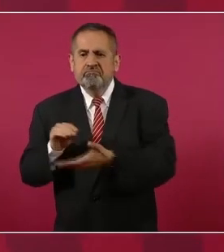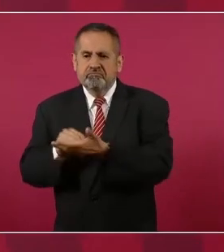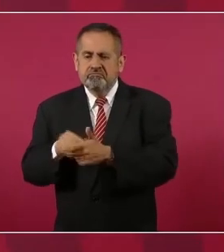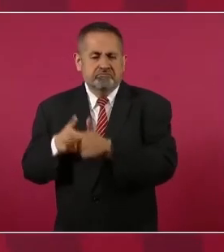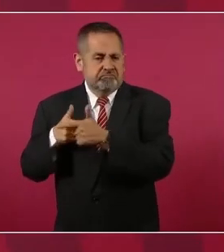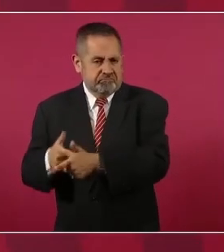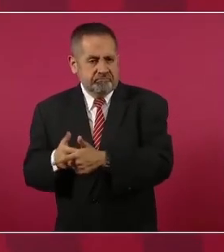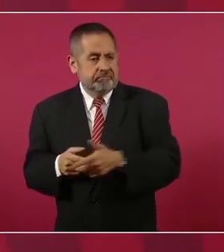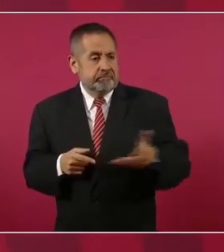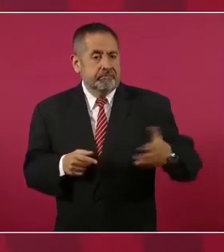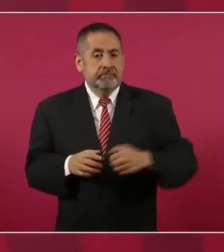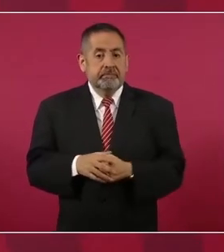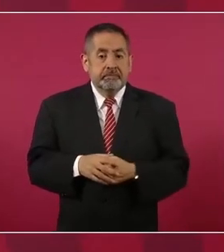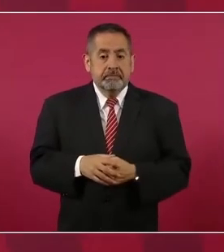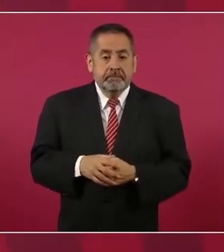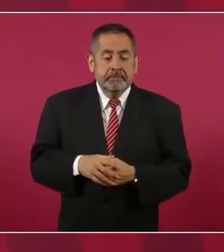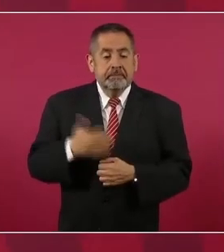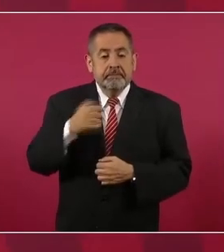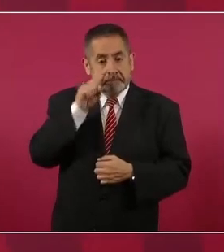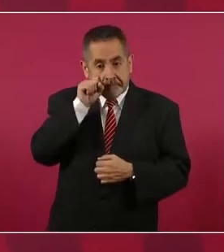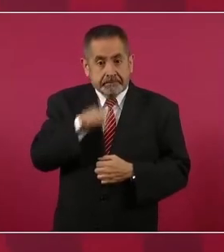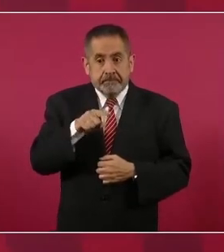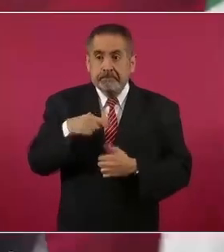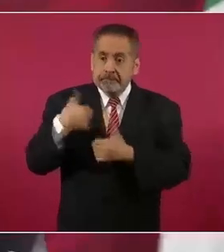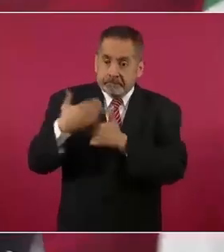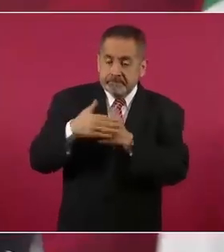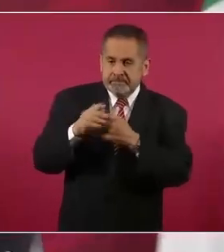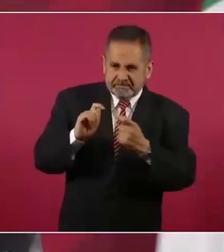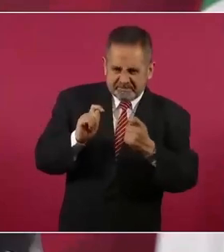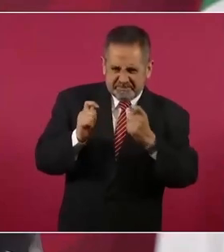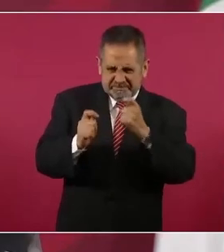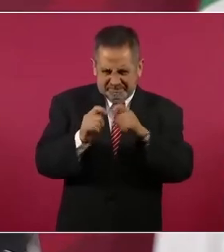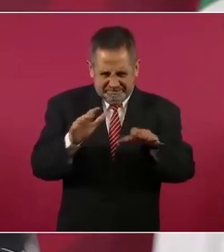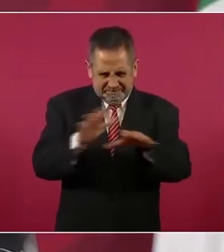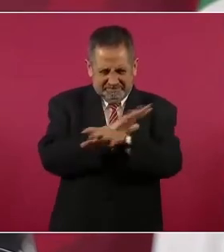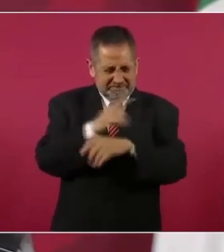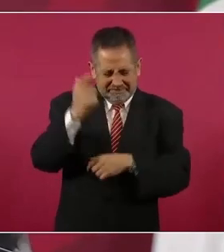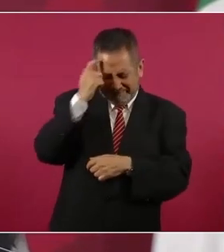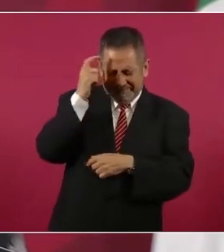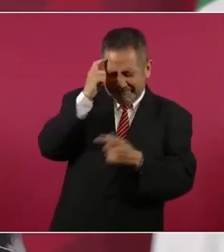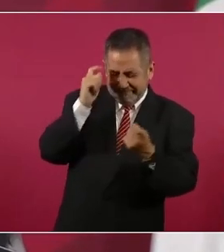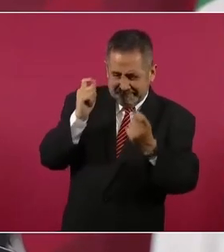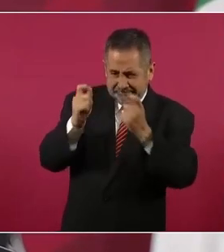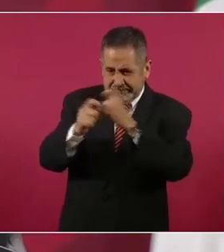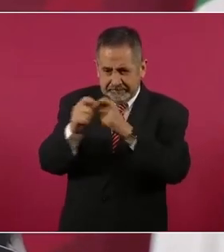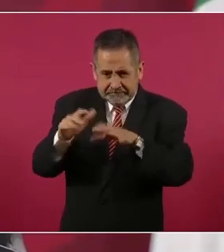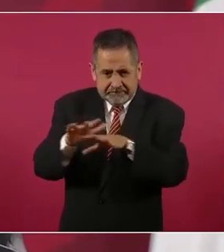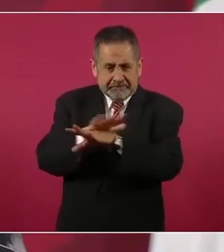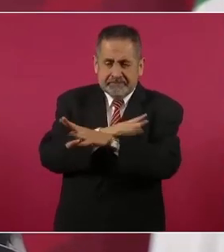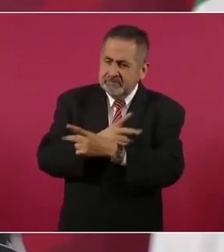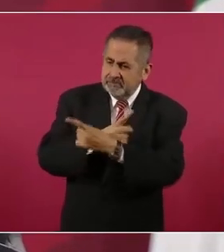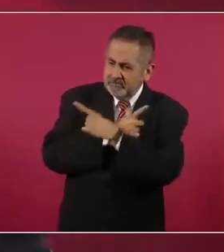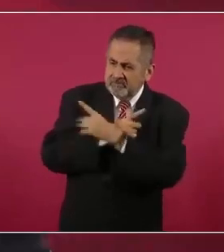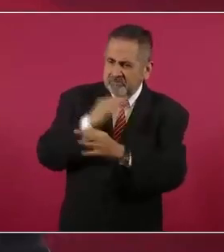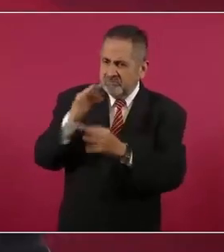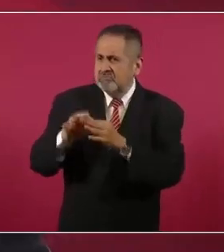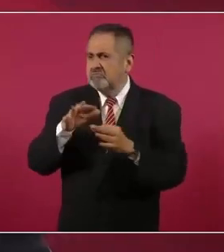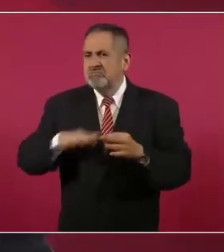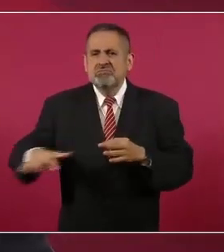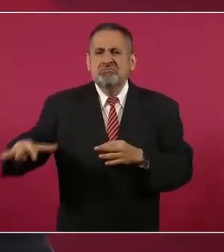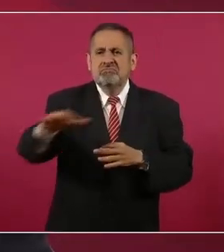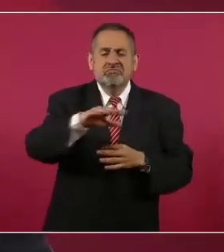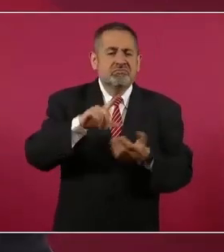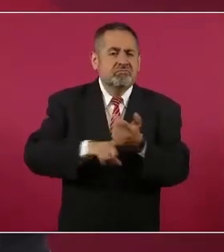y la transformación es moralización, es purificación de la vida pública de México